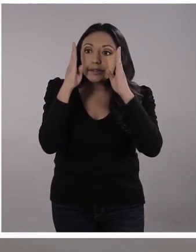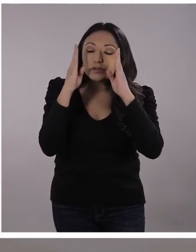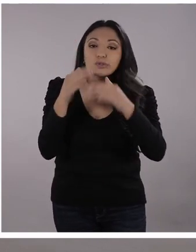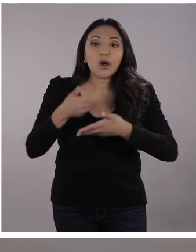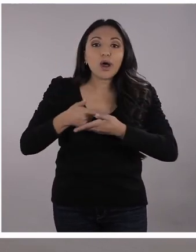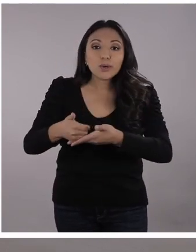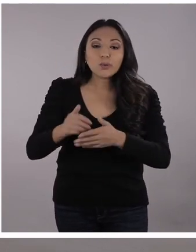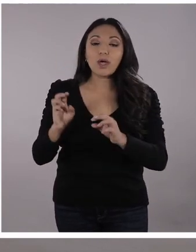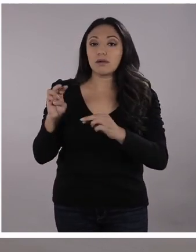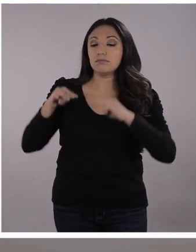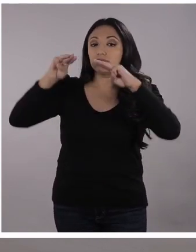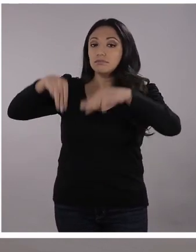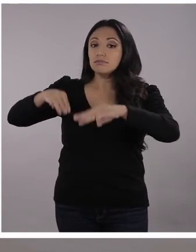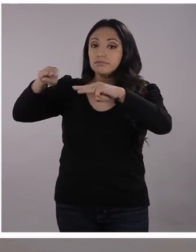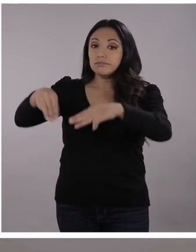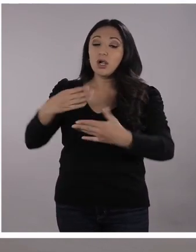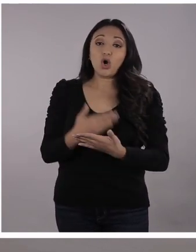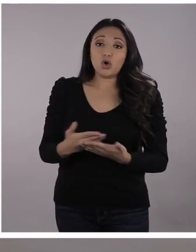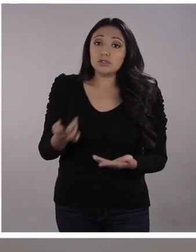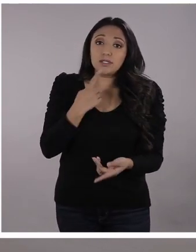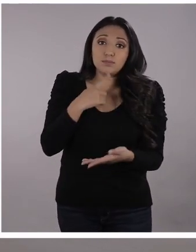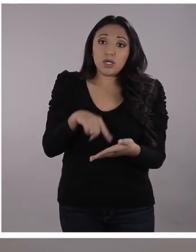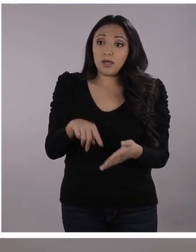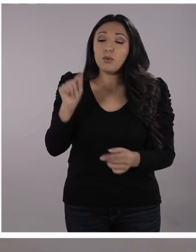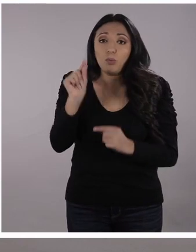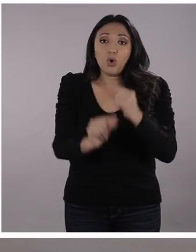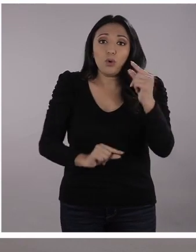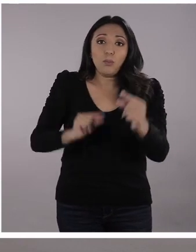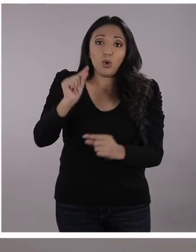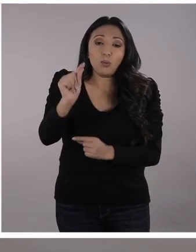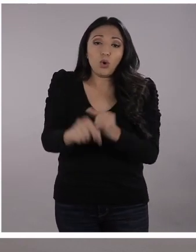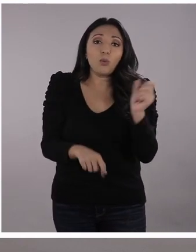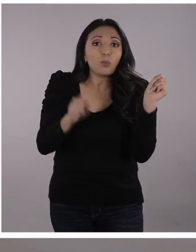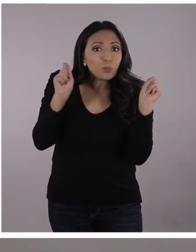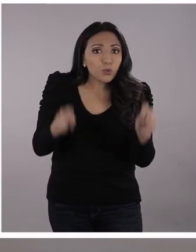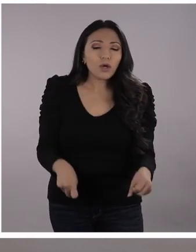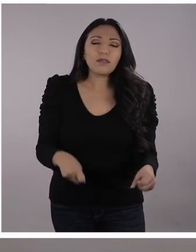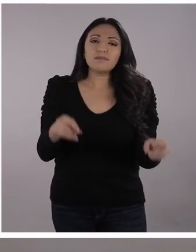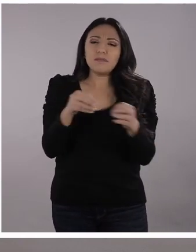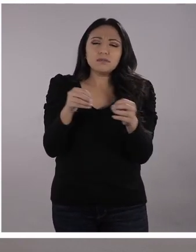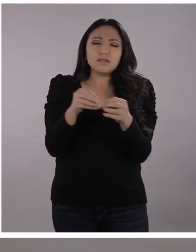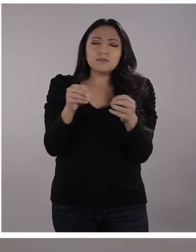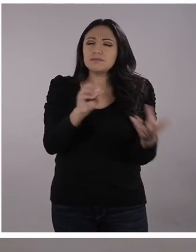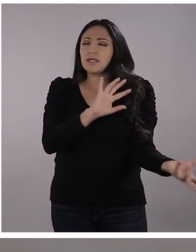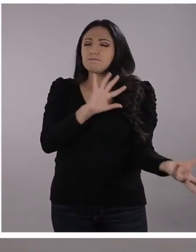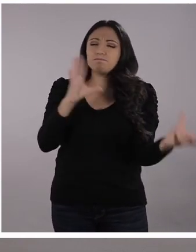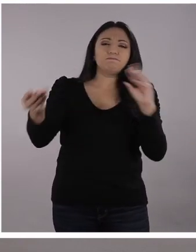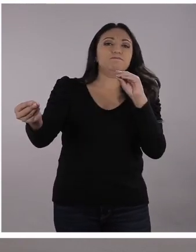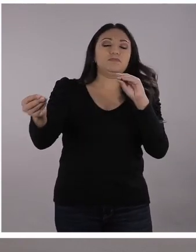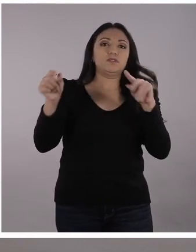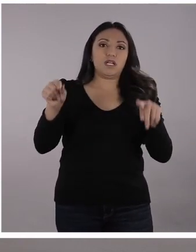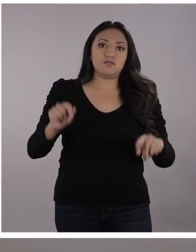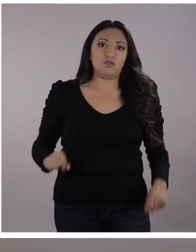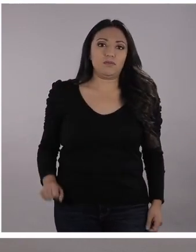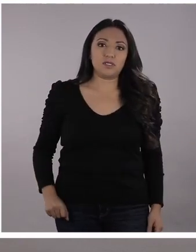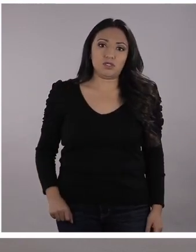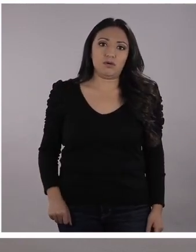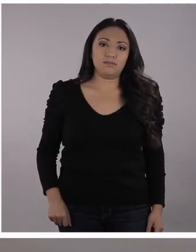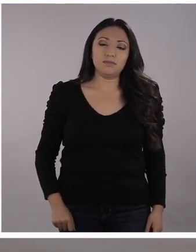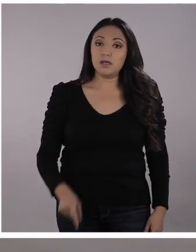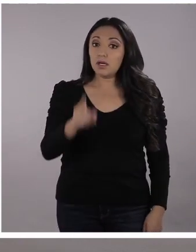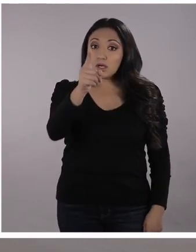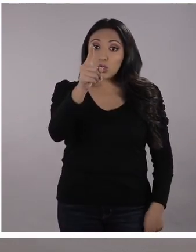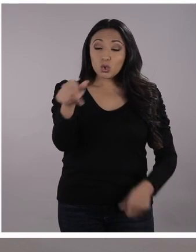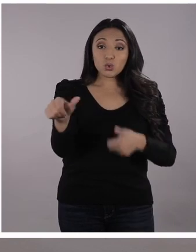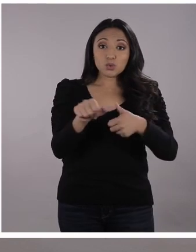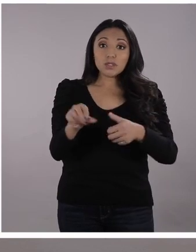océanos. Ok. Empezando con pequeñas cosas, podríamos ir construyendo cosas mucho más grandes que transformen la realidad. Y si usted está